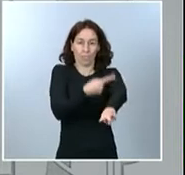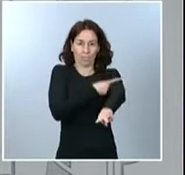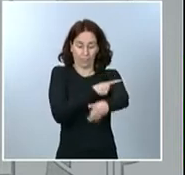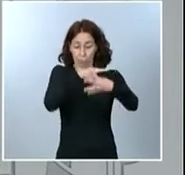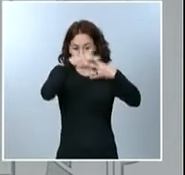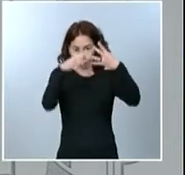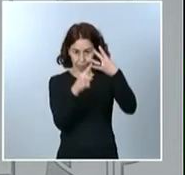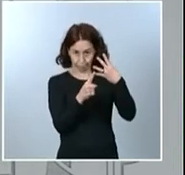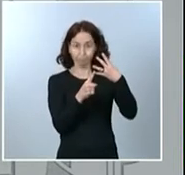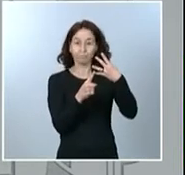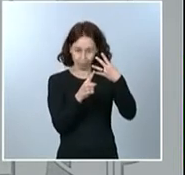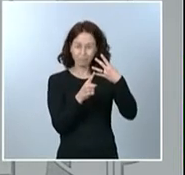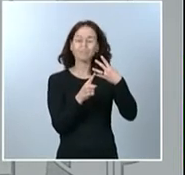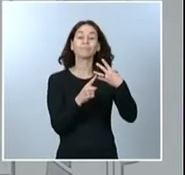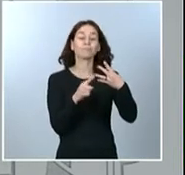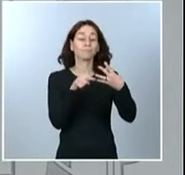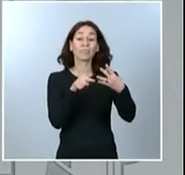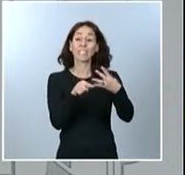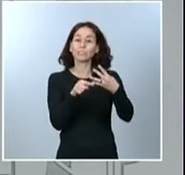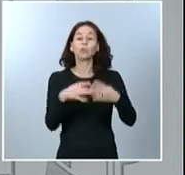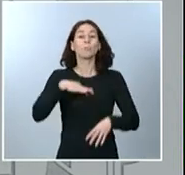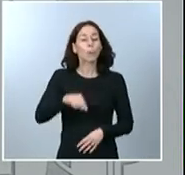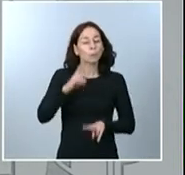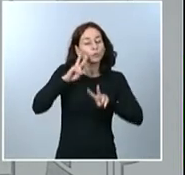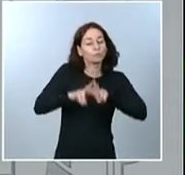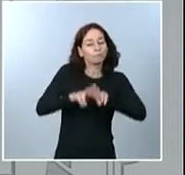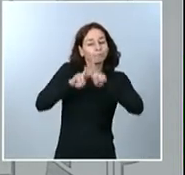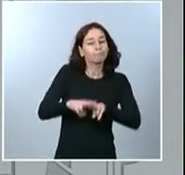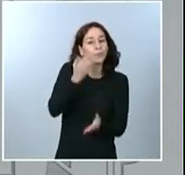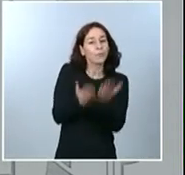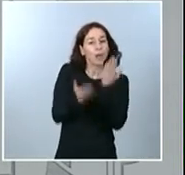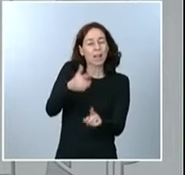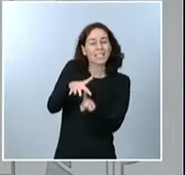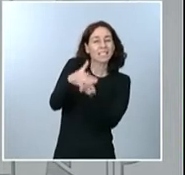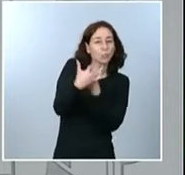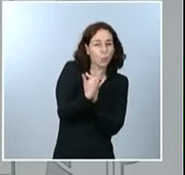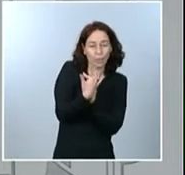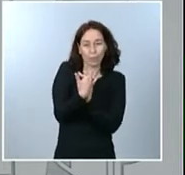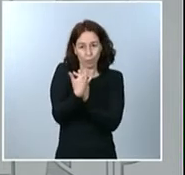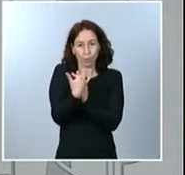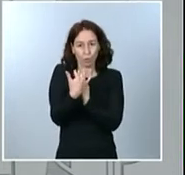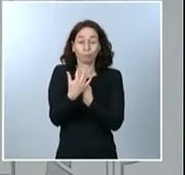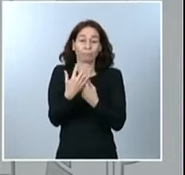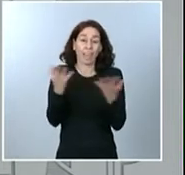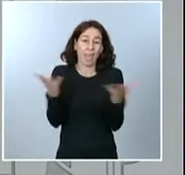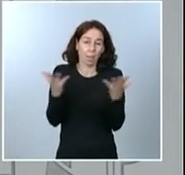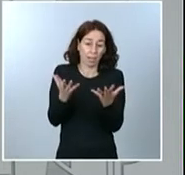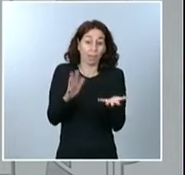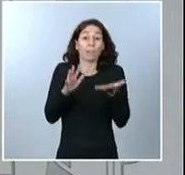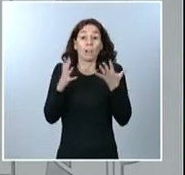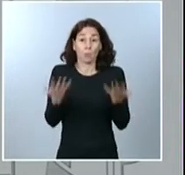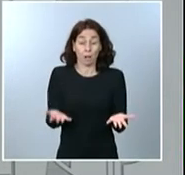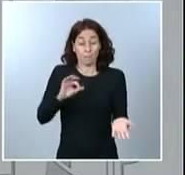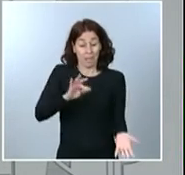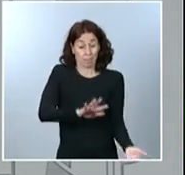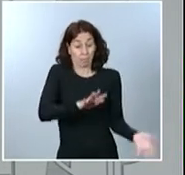de semáforo que describe la situación de riesgo de cada territorio y las medidas que deben adoptarse en cada uno de ellos. En la evaluación